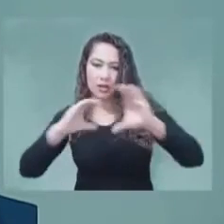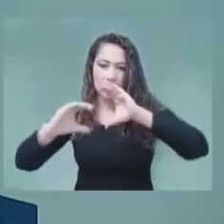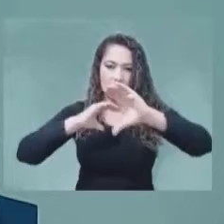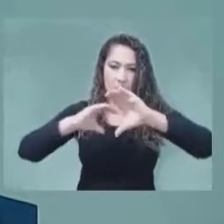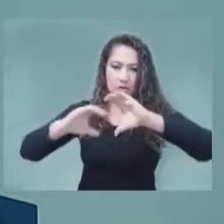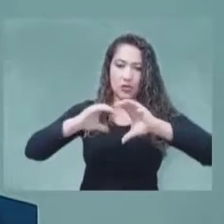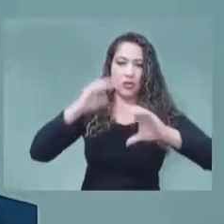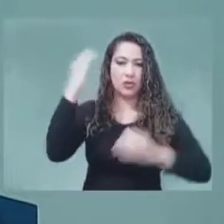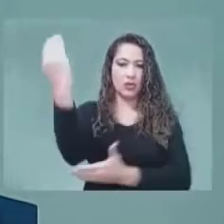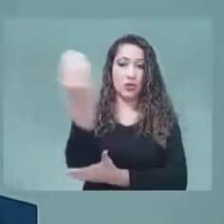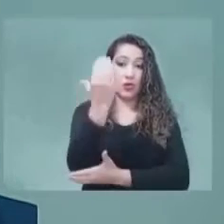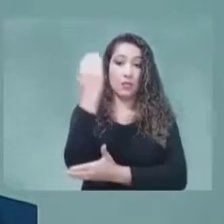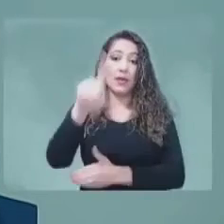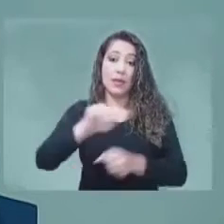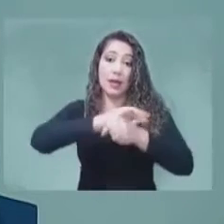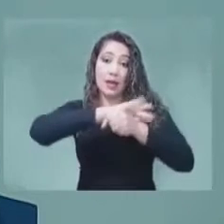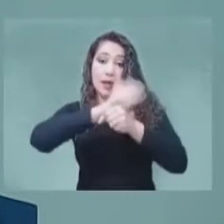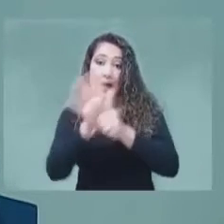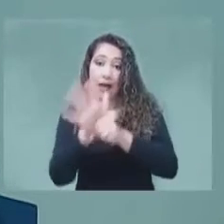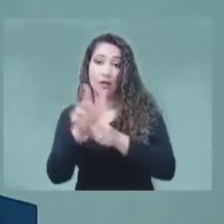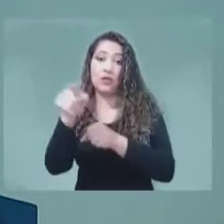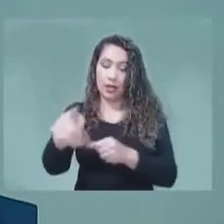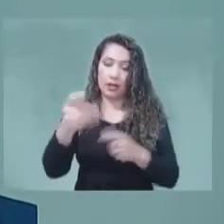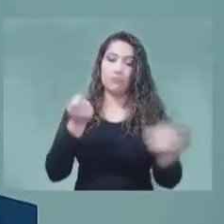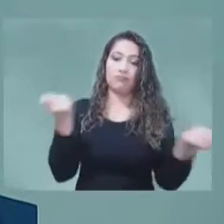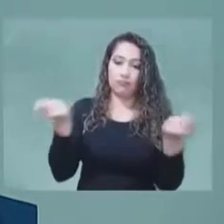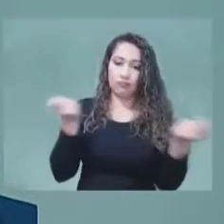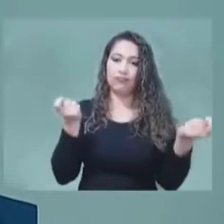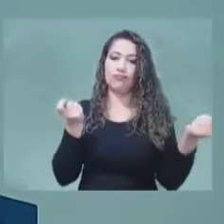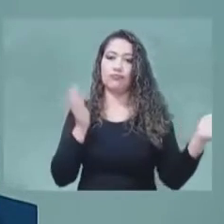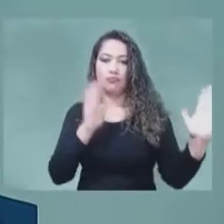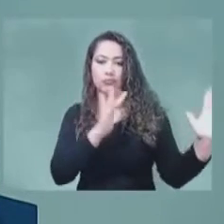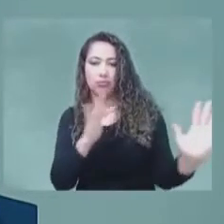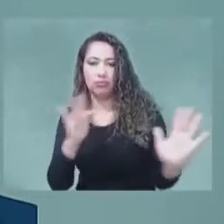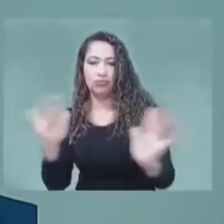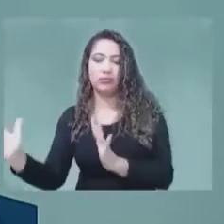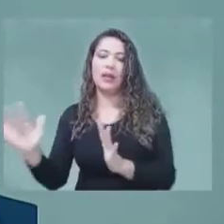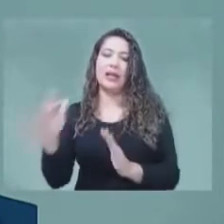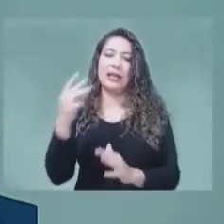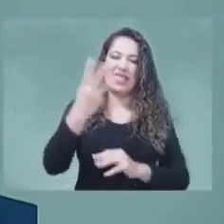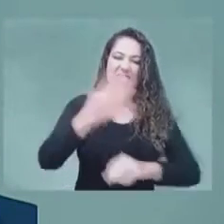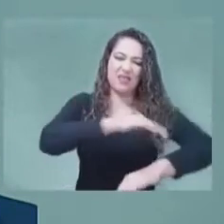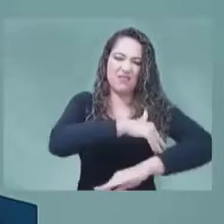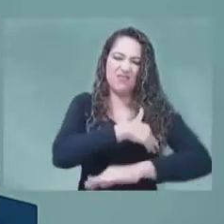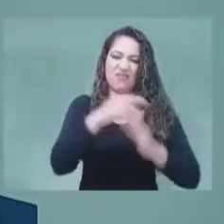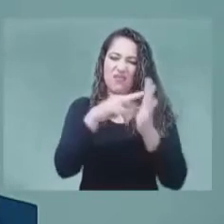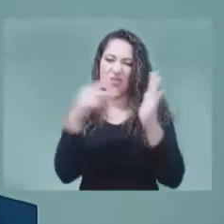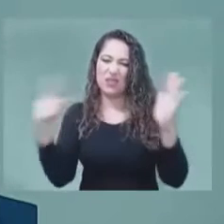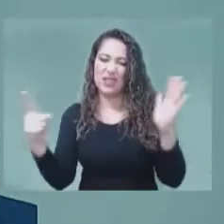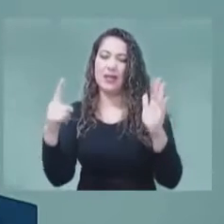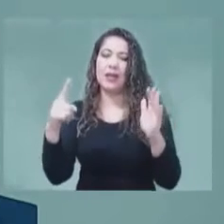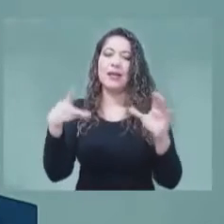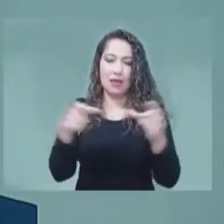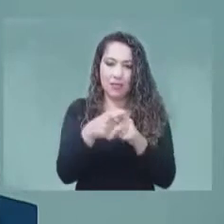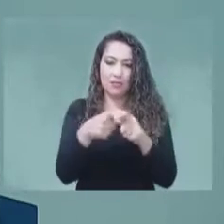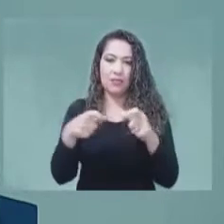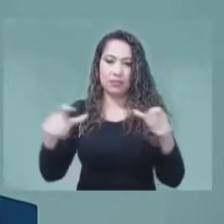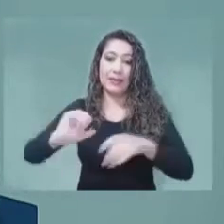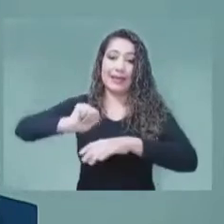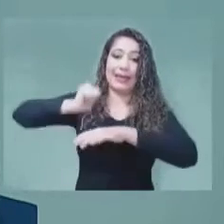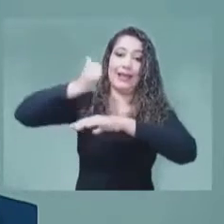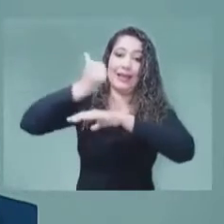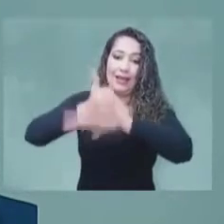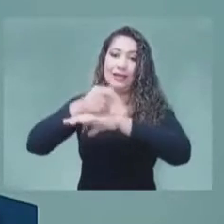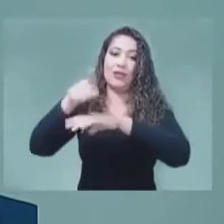Ha sido asesor de tres ministros de comunicaciones. Director general de la Agencia Nacional del Espectro de Colombia por casi cinco años